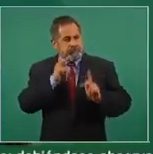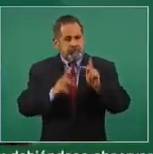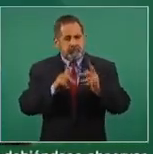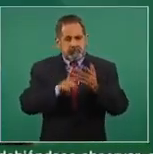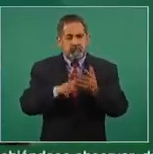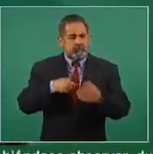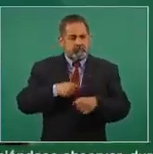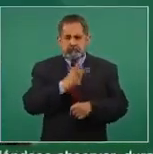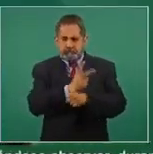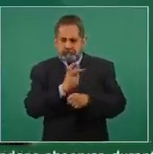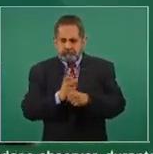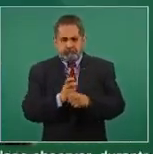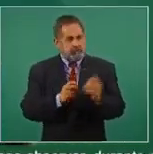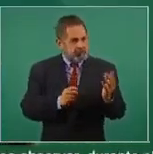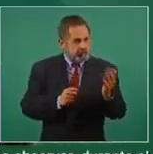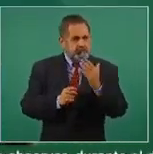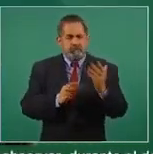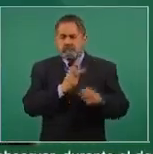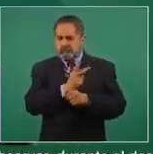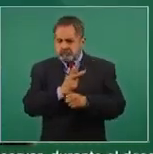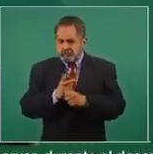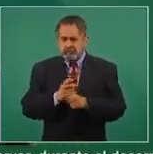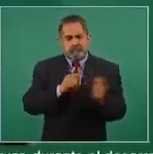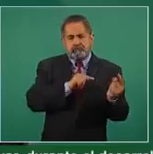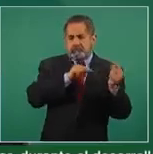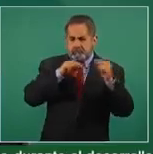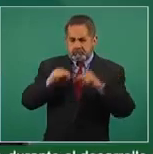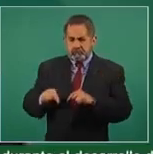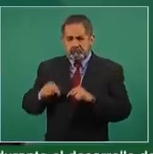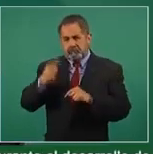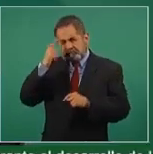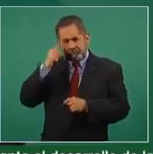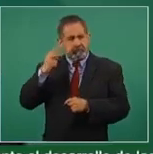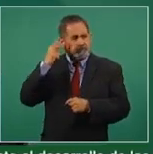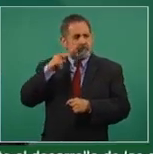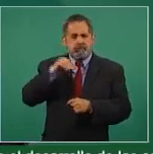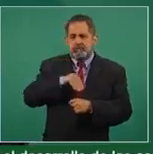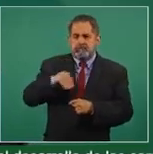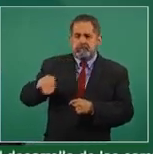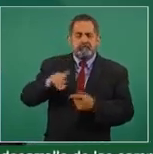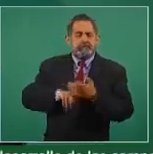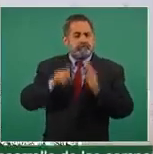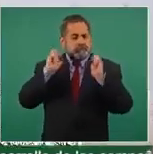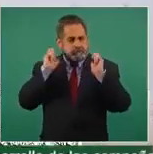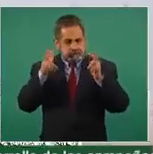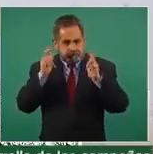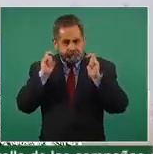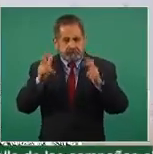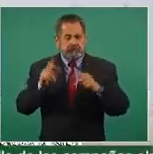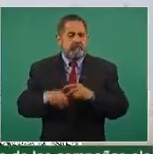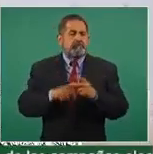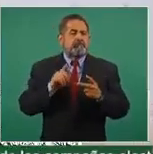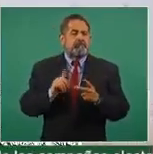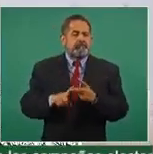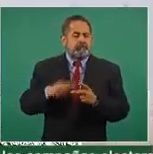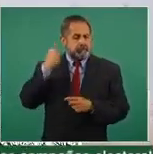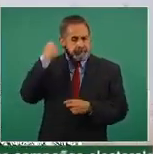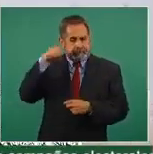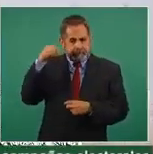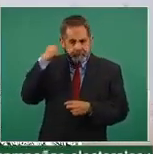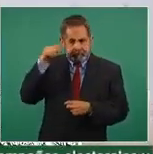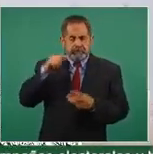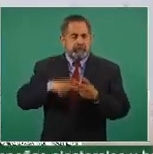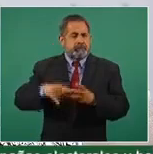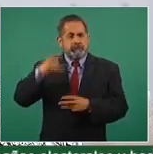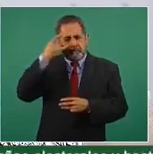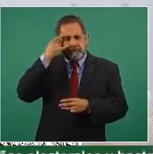invité para ir a Chiapas, a Tabasco, a